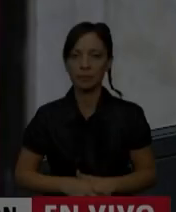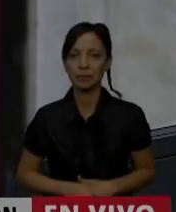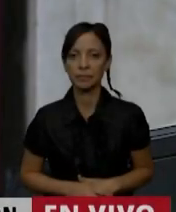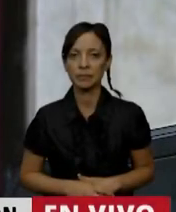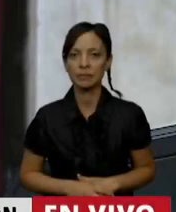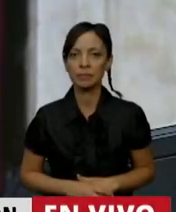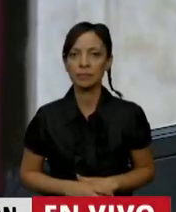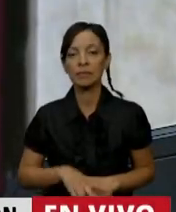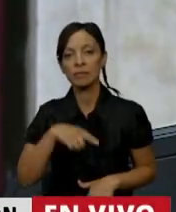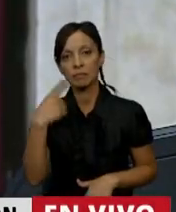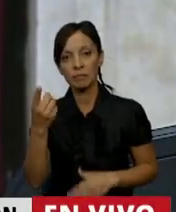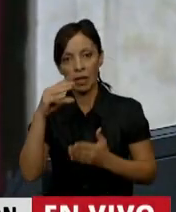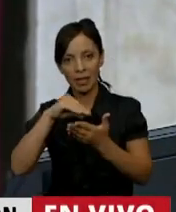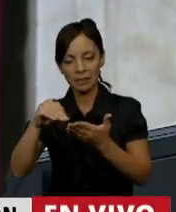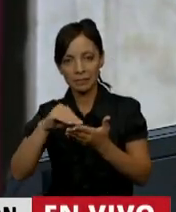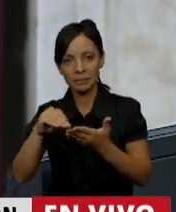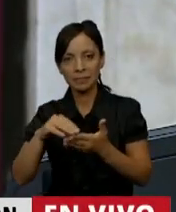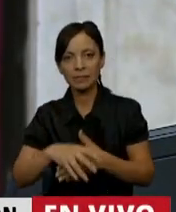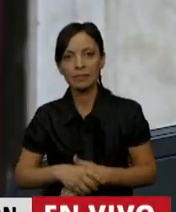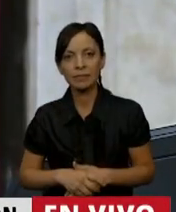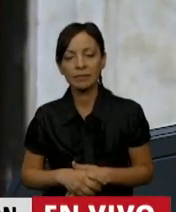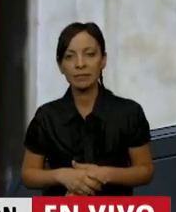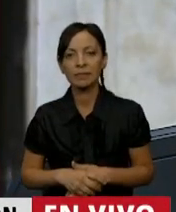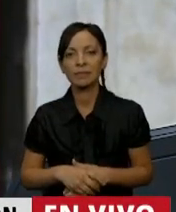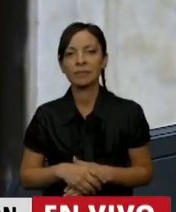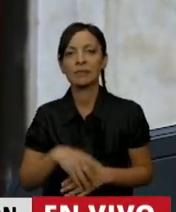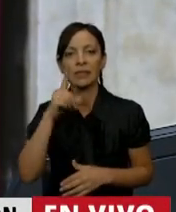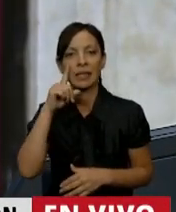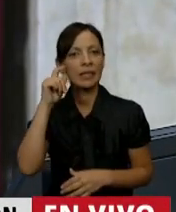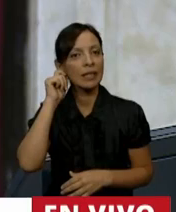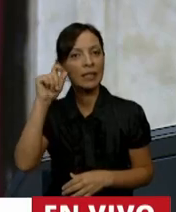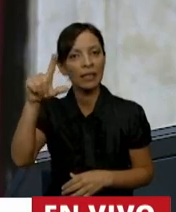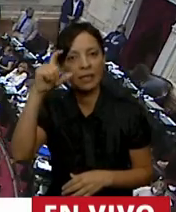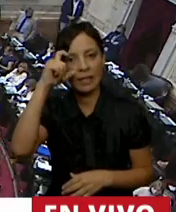En el uso de la palabra, el diputado Fernando Iglesias.